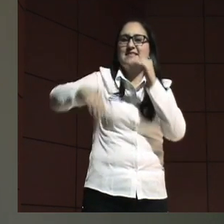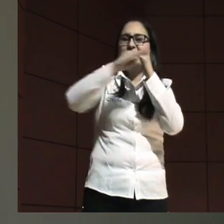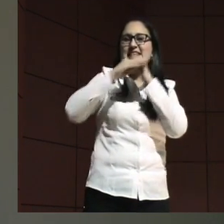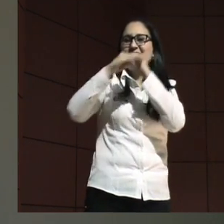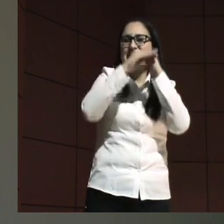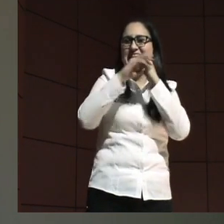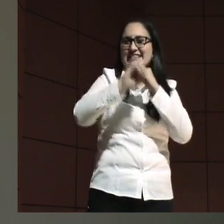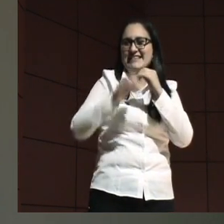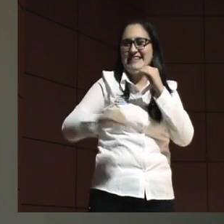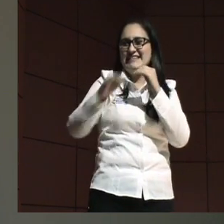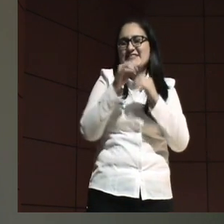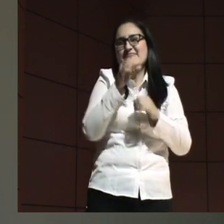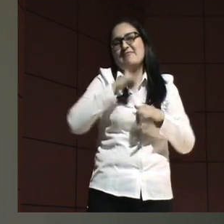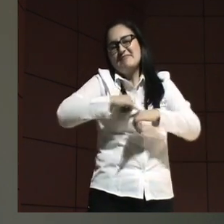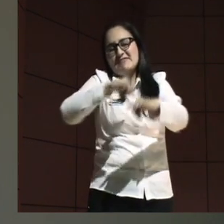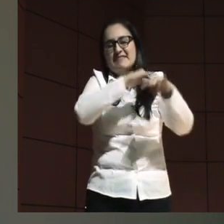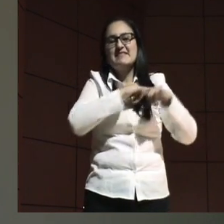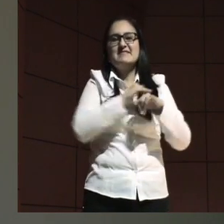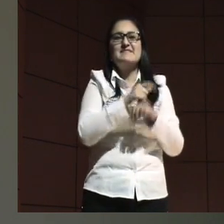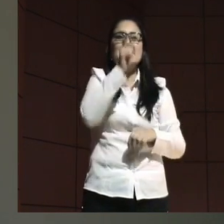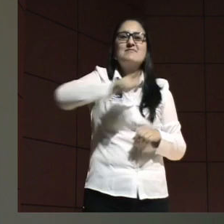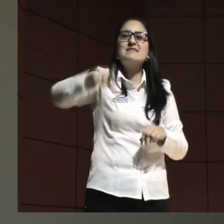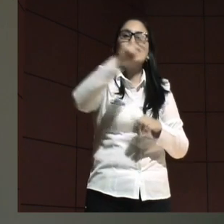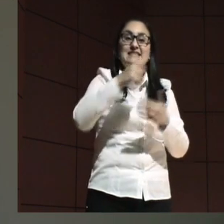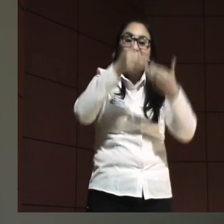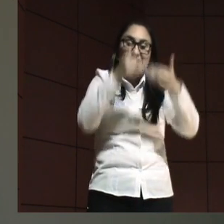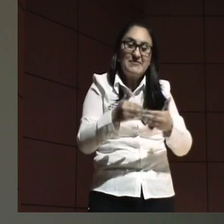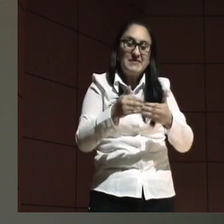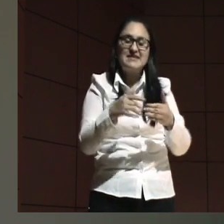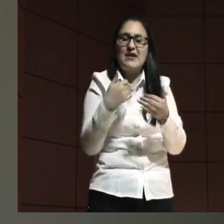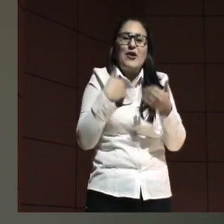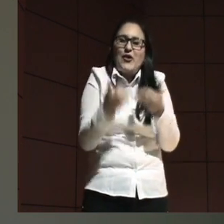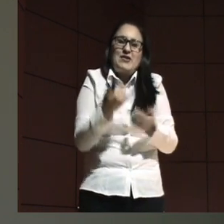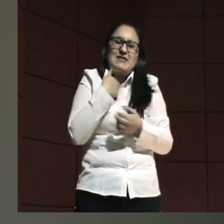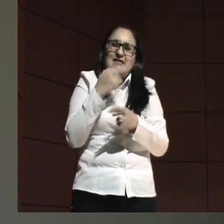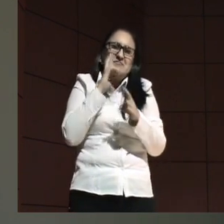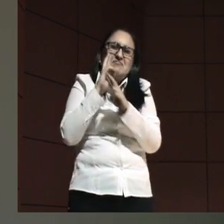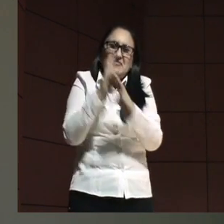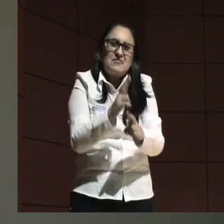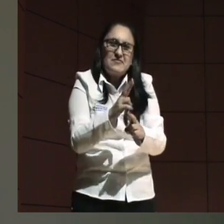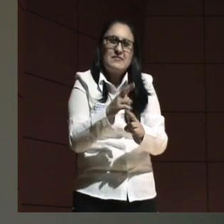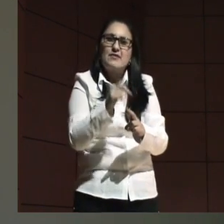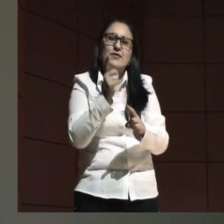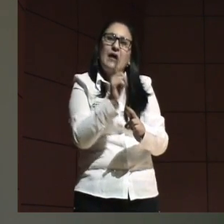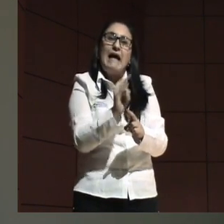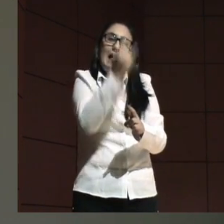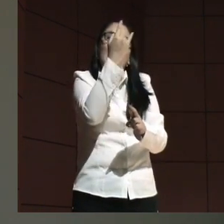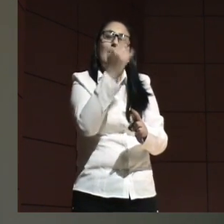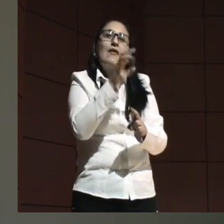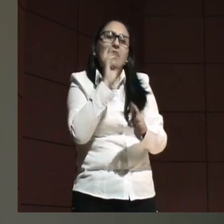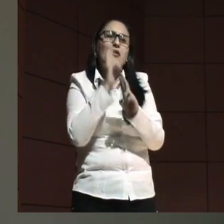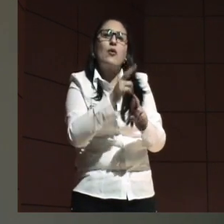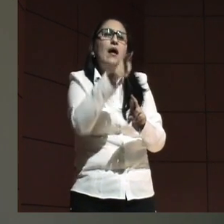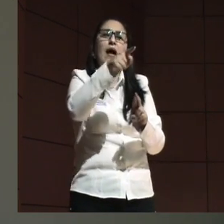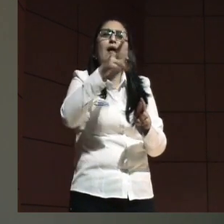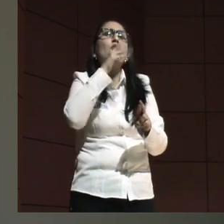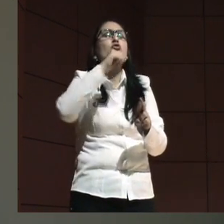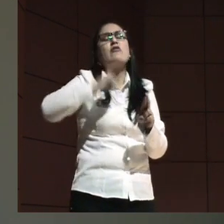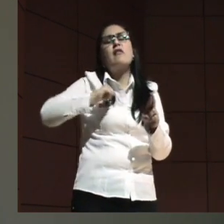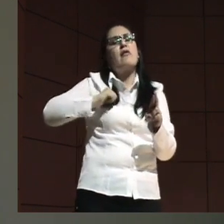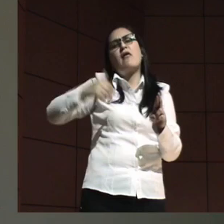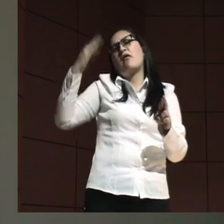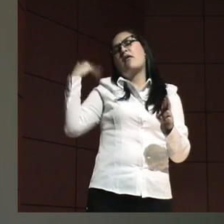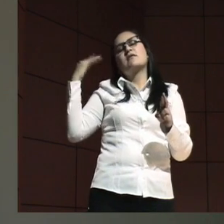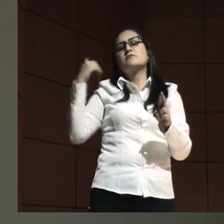equivalencia. Entonces, a las personas con discapacidad, hoy no les vamos a reconocer algo que no tenían,